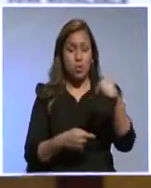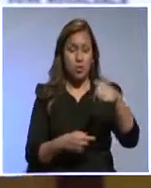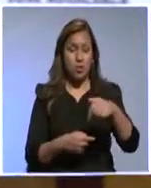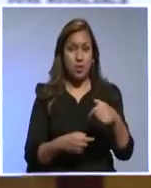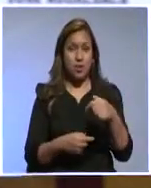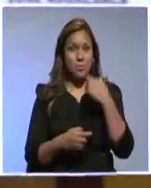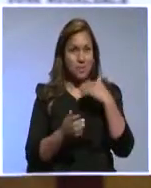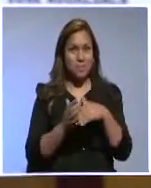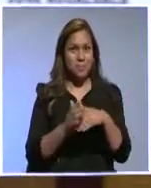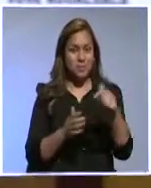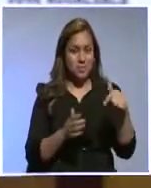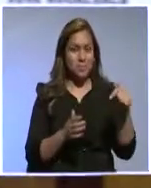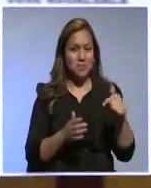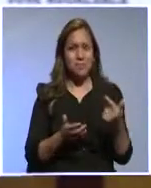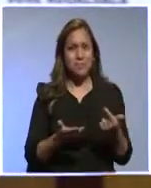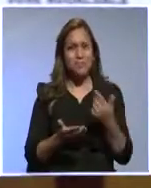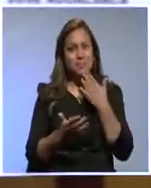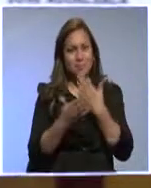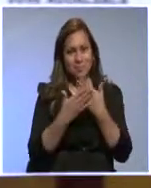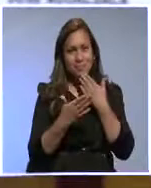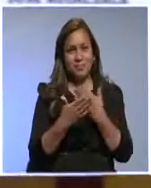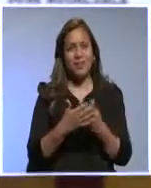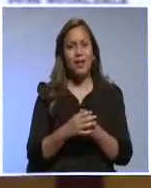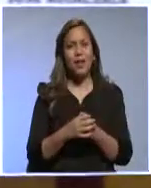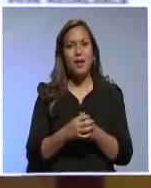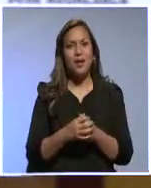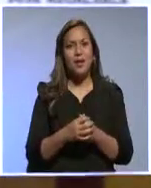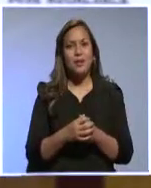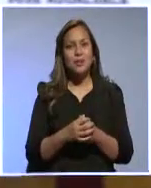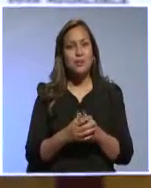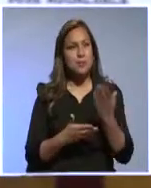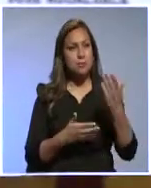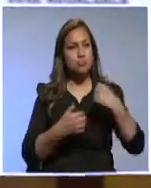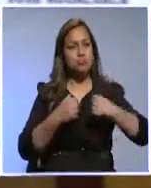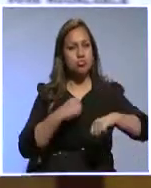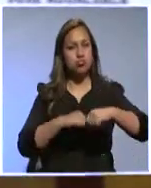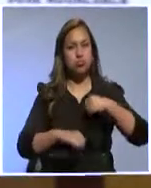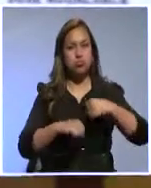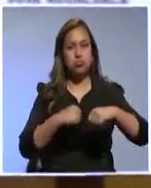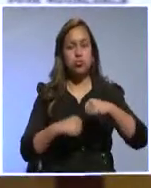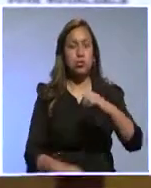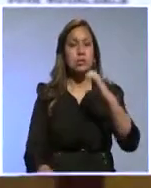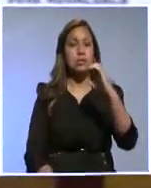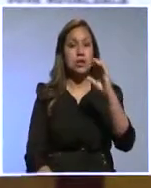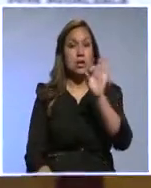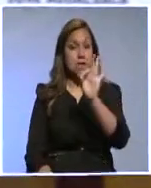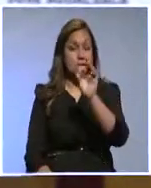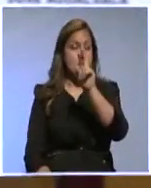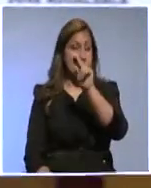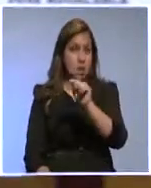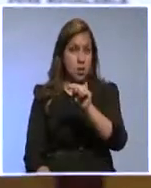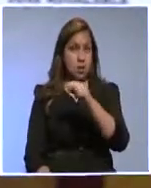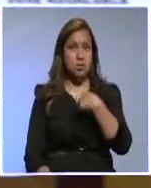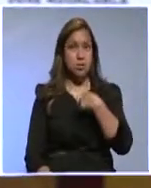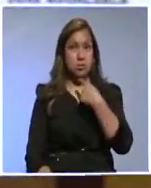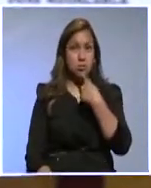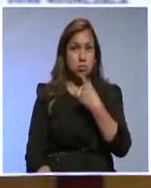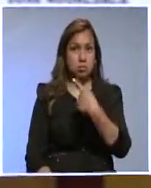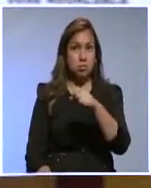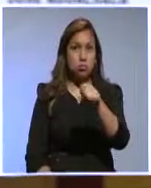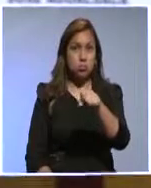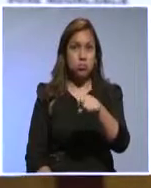de hacerlo realmente gracias a la gestión de la CFN. Tengo que destacar